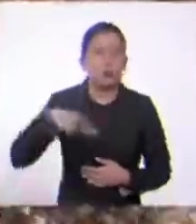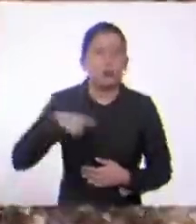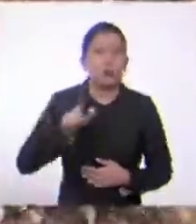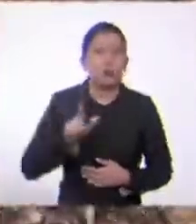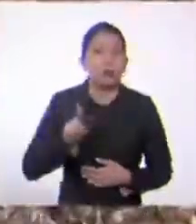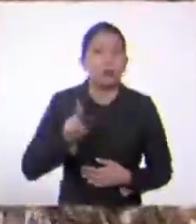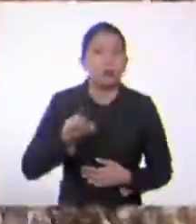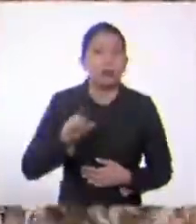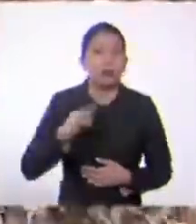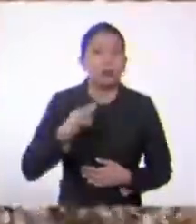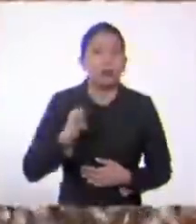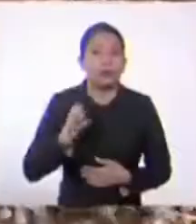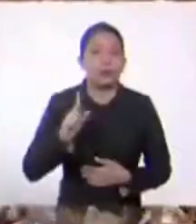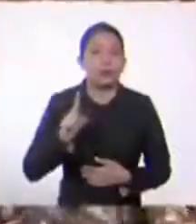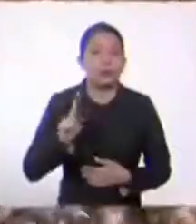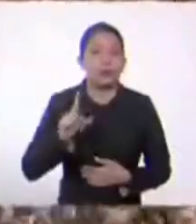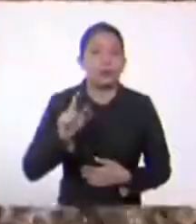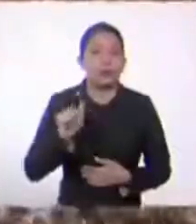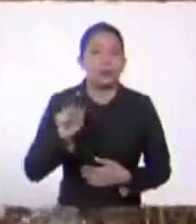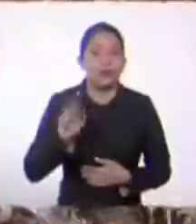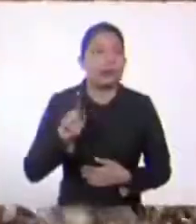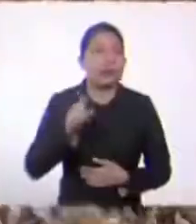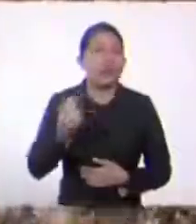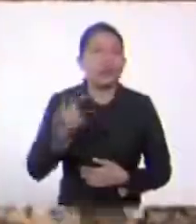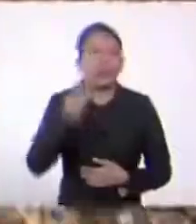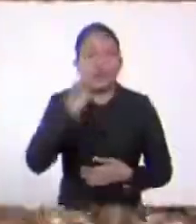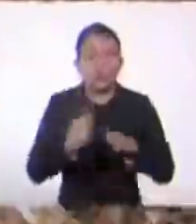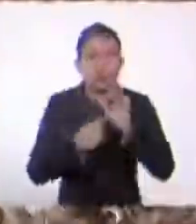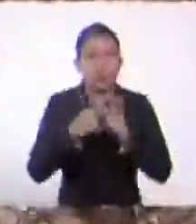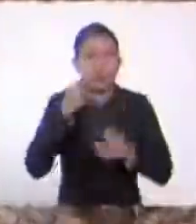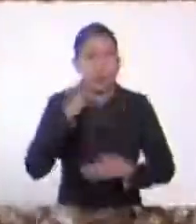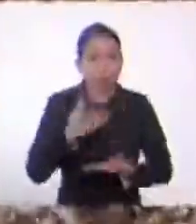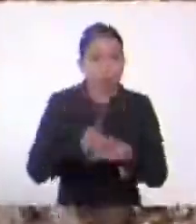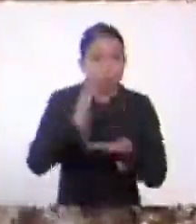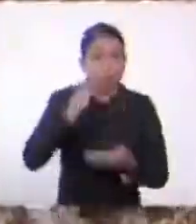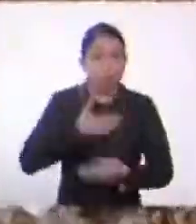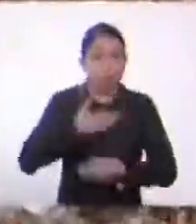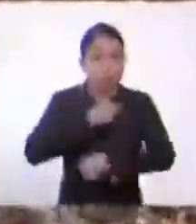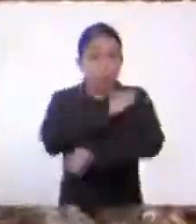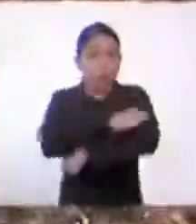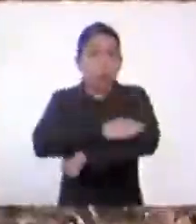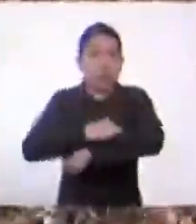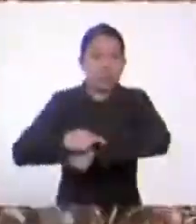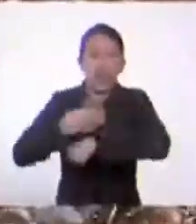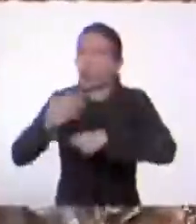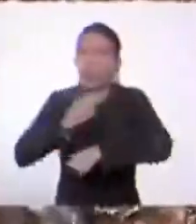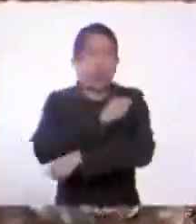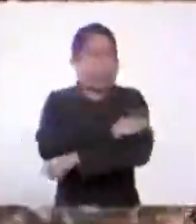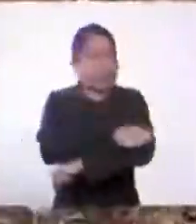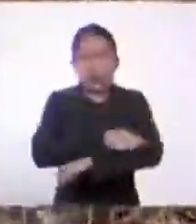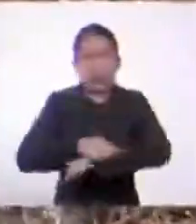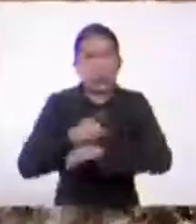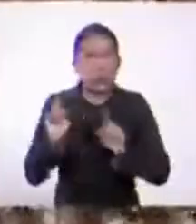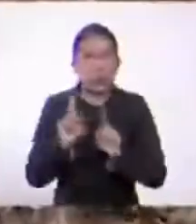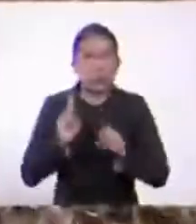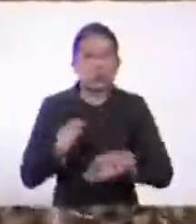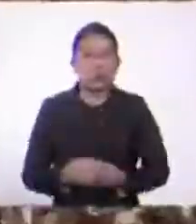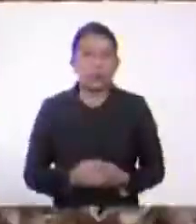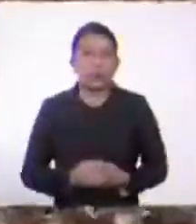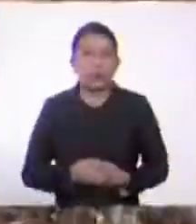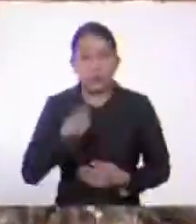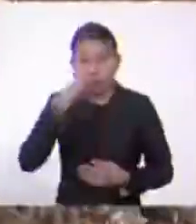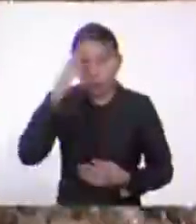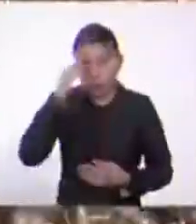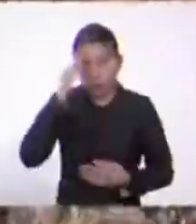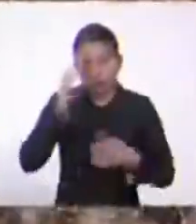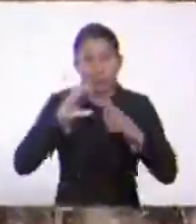representado por todos los organismos que son vertebrados o invertebrados. Sabemos que dentro de los